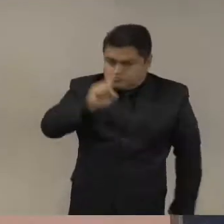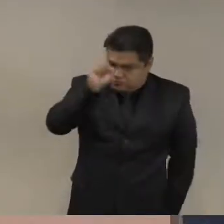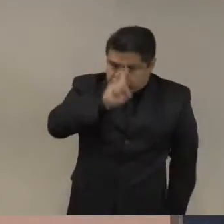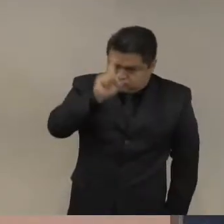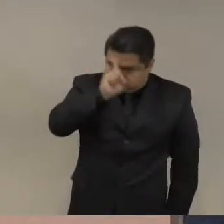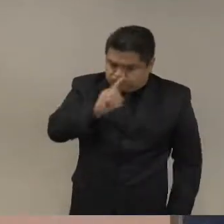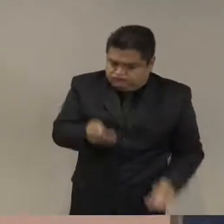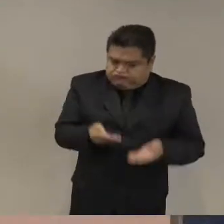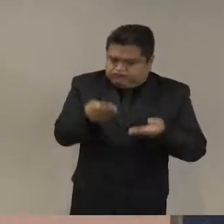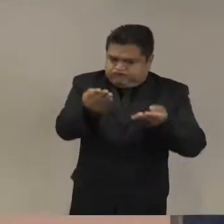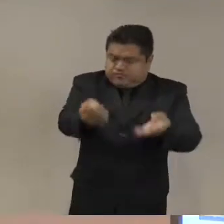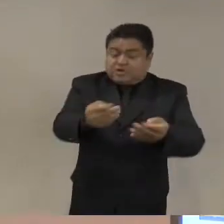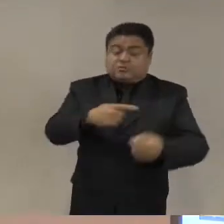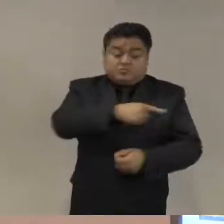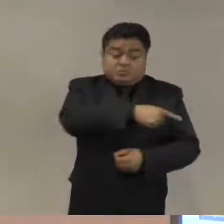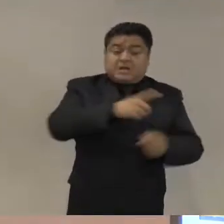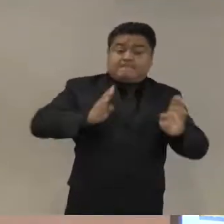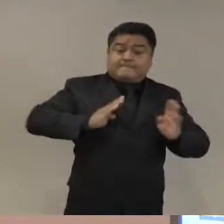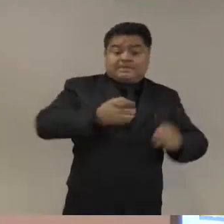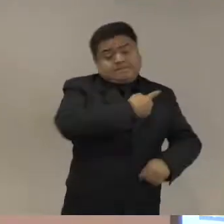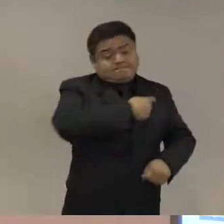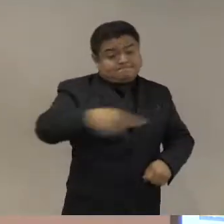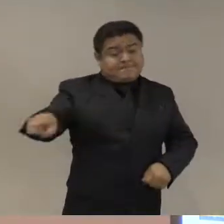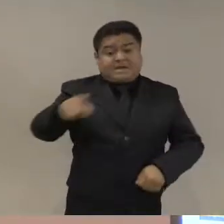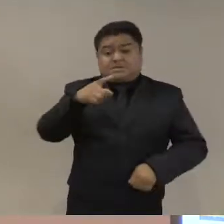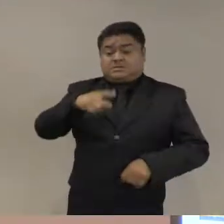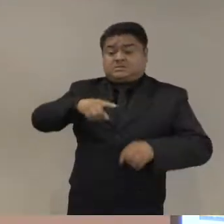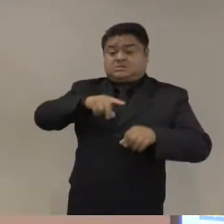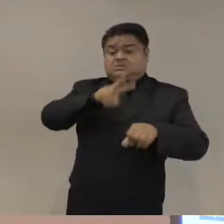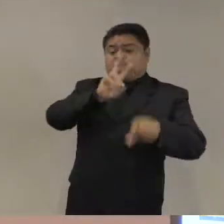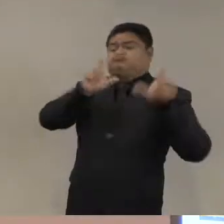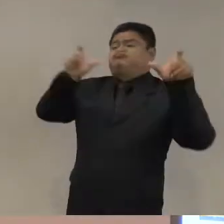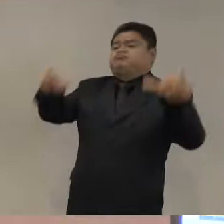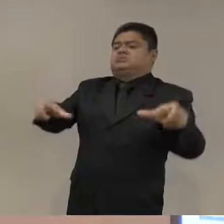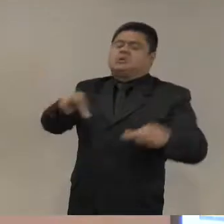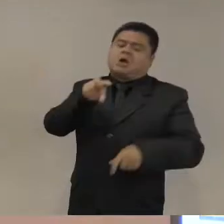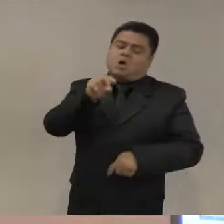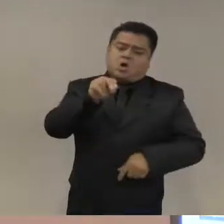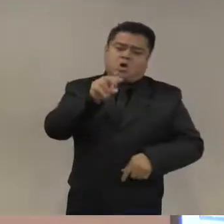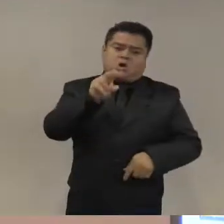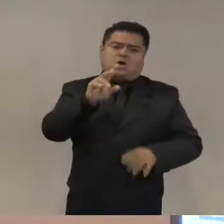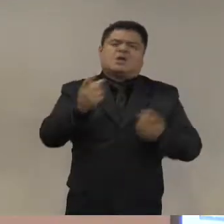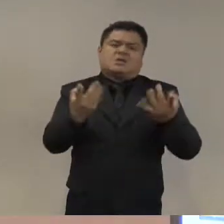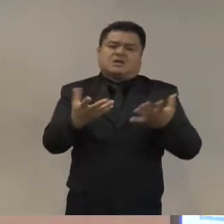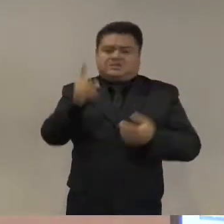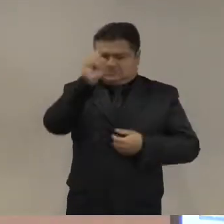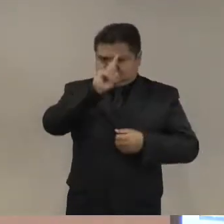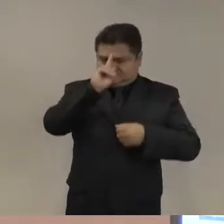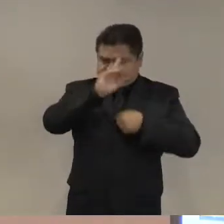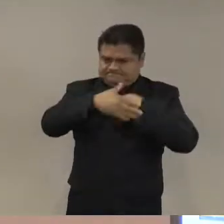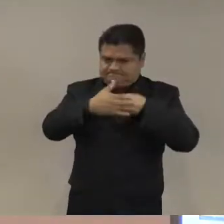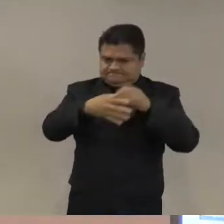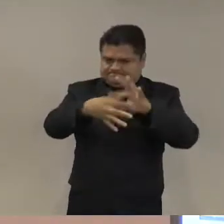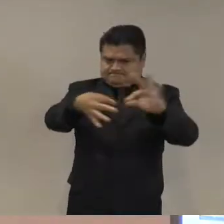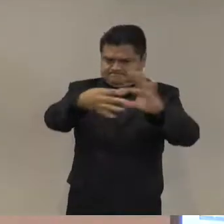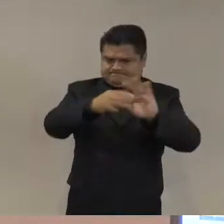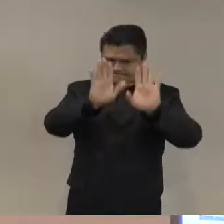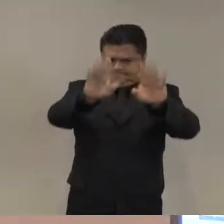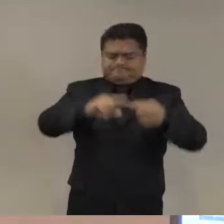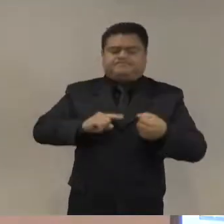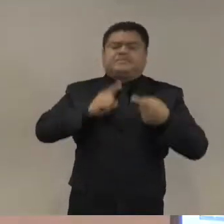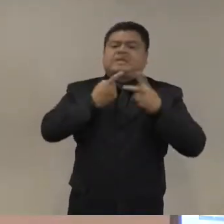papel de policías. Pues empecemos. Primero, ¿cómo se distingue una Fuerza Armada de una policía?